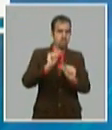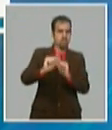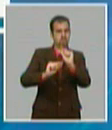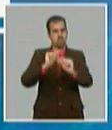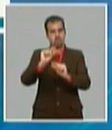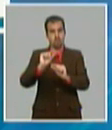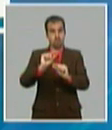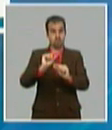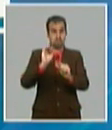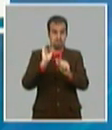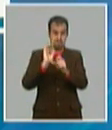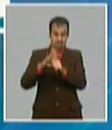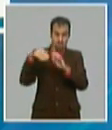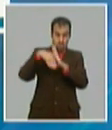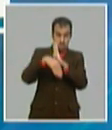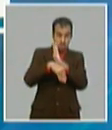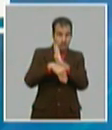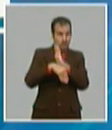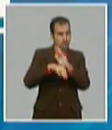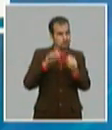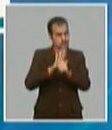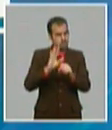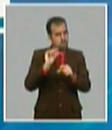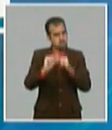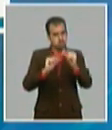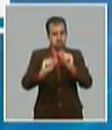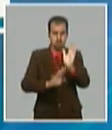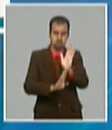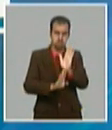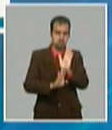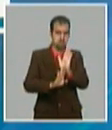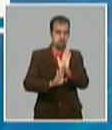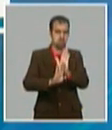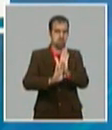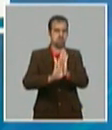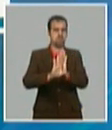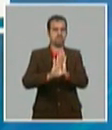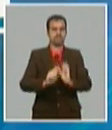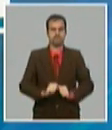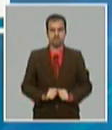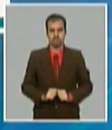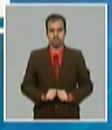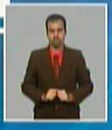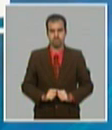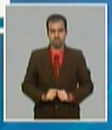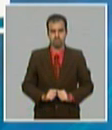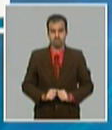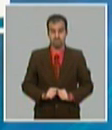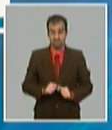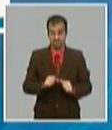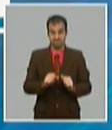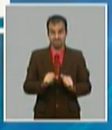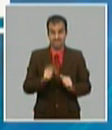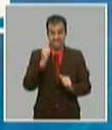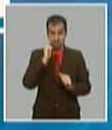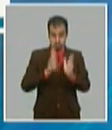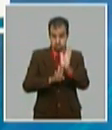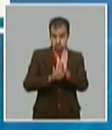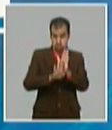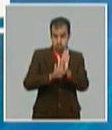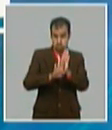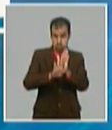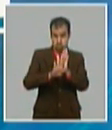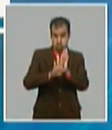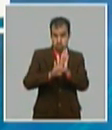ahora esa recuperación está siempre por debajo de la línea cero o sea toda esa recuperación gradual usted la puede